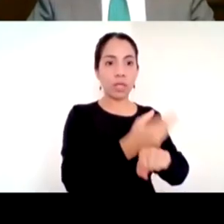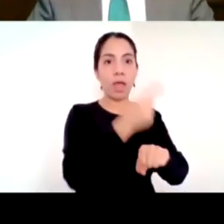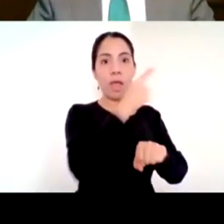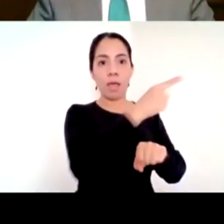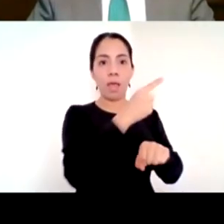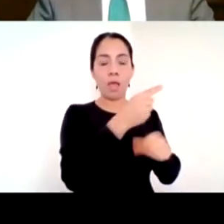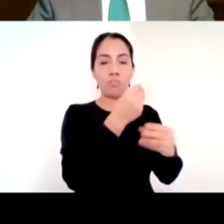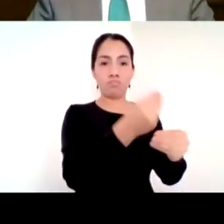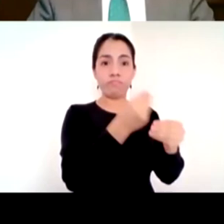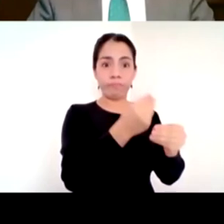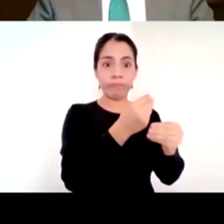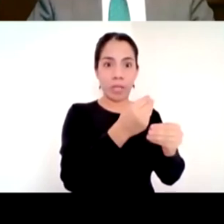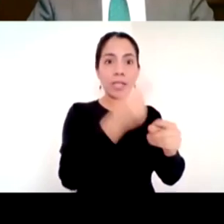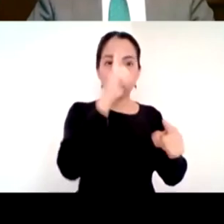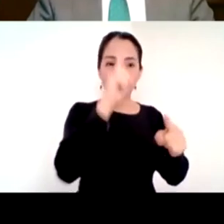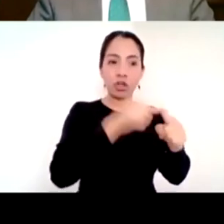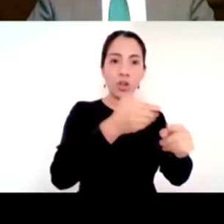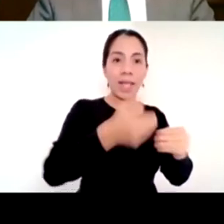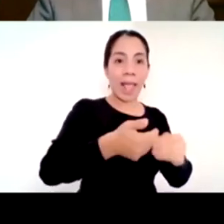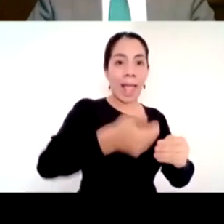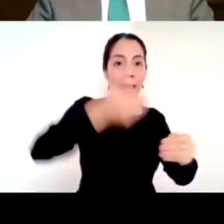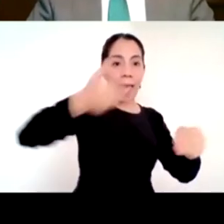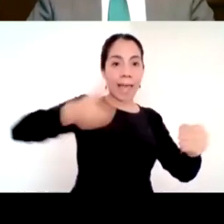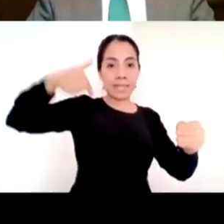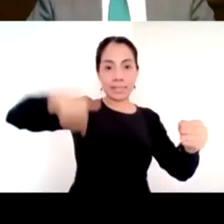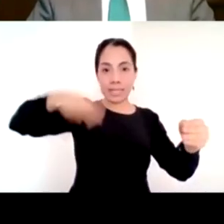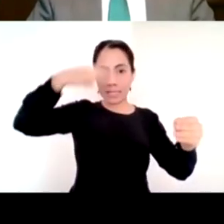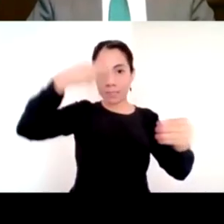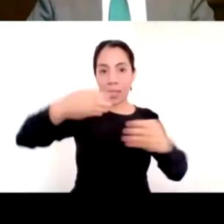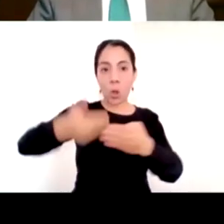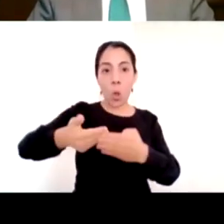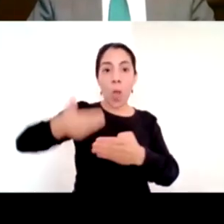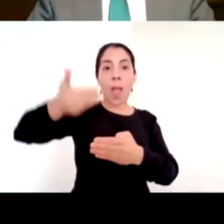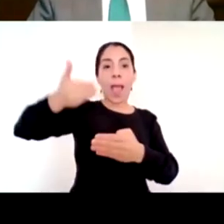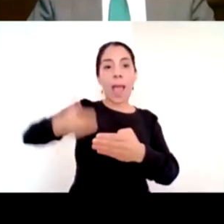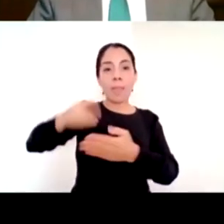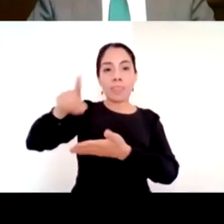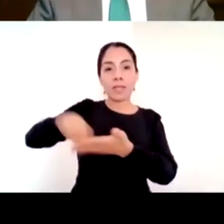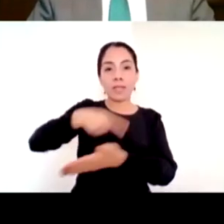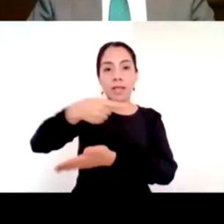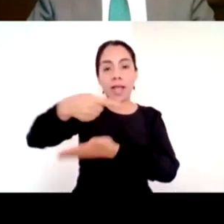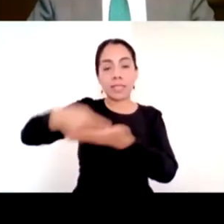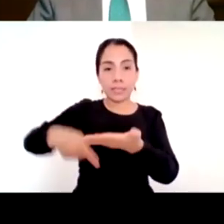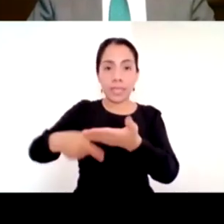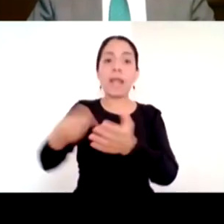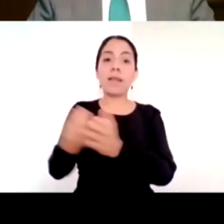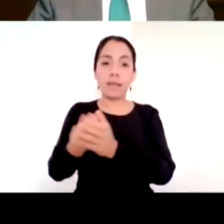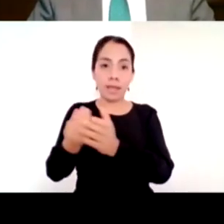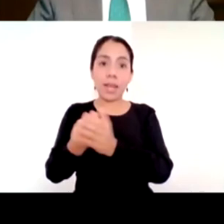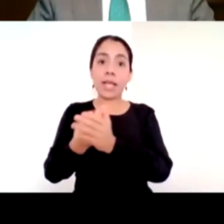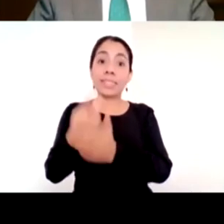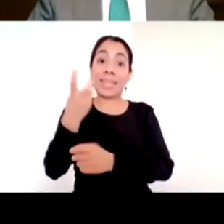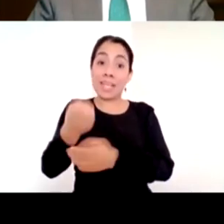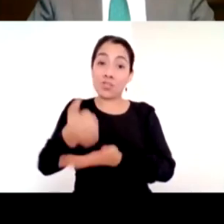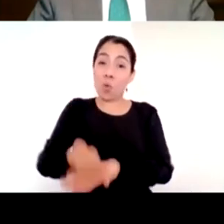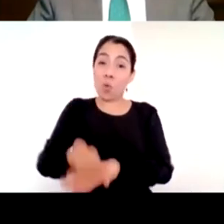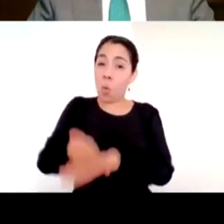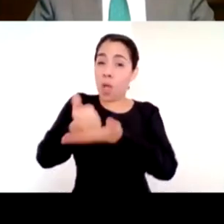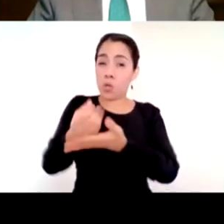de clases permitió esta inmovilidad que sirvió mucho para el país. El otro tema